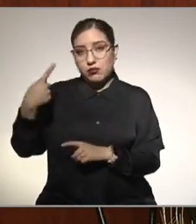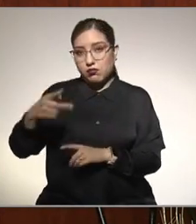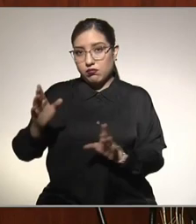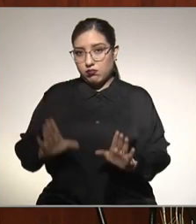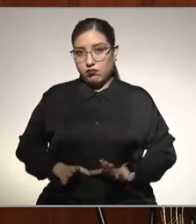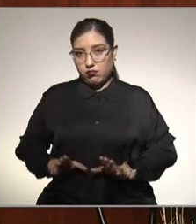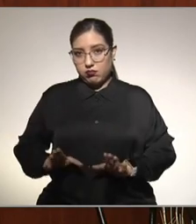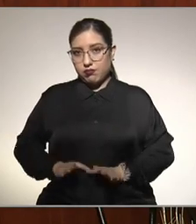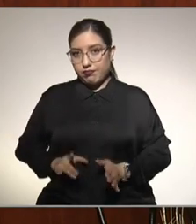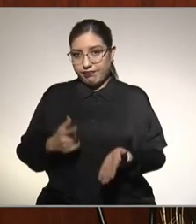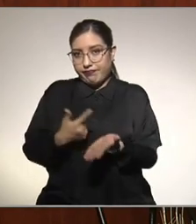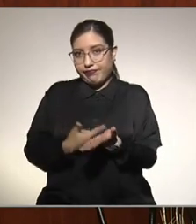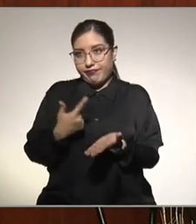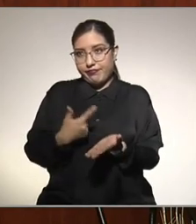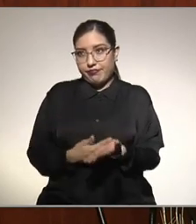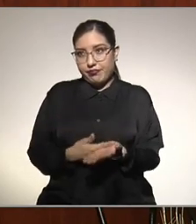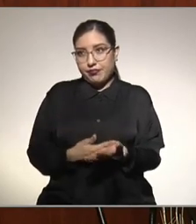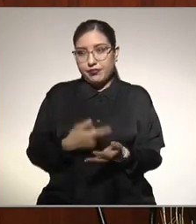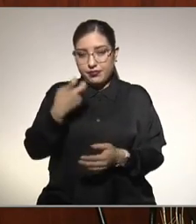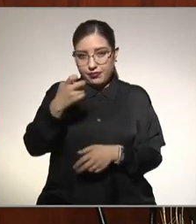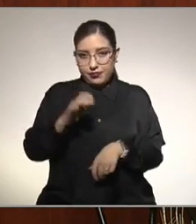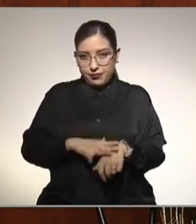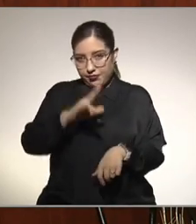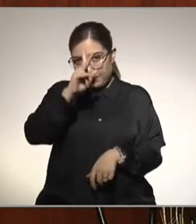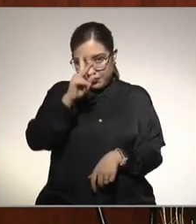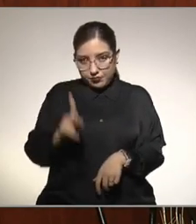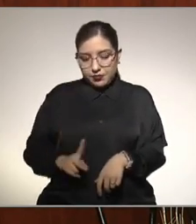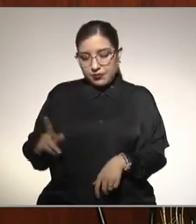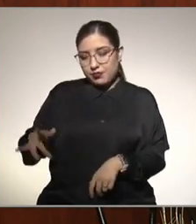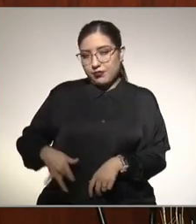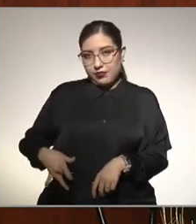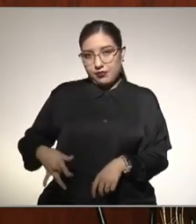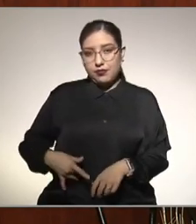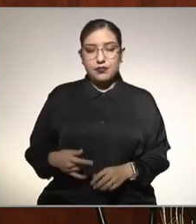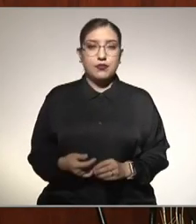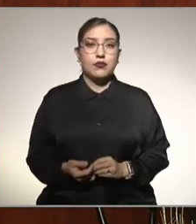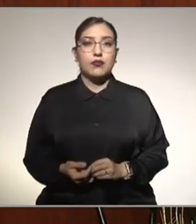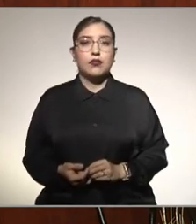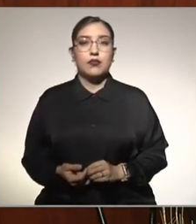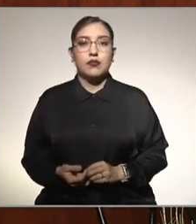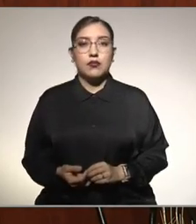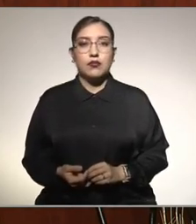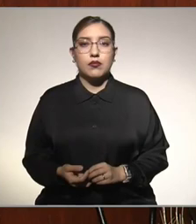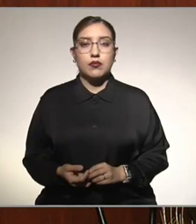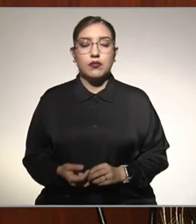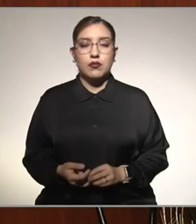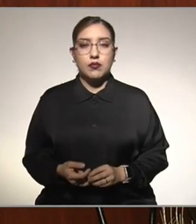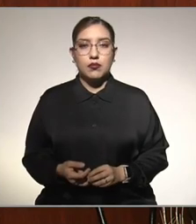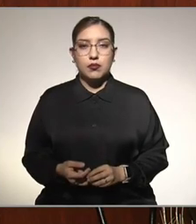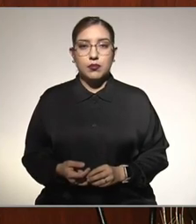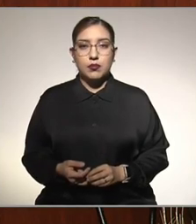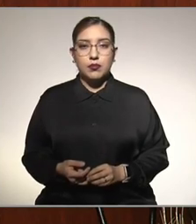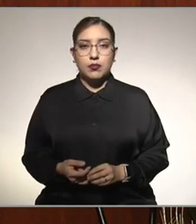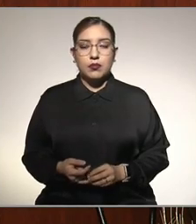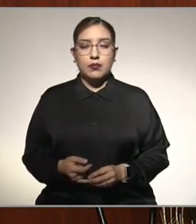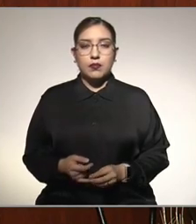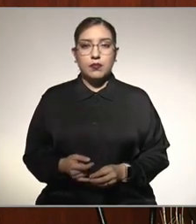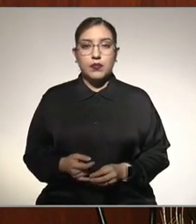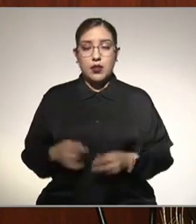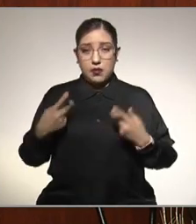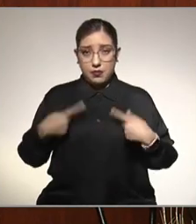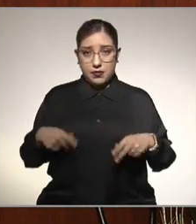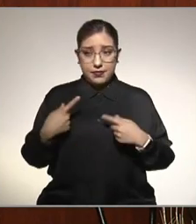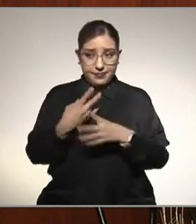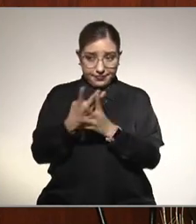y tomar alcohol afecta mucho al hígado, entonces, lo que decía estos pacientes que tienen grasa dentro del hígado